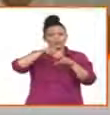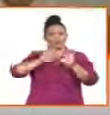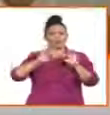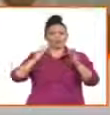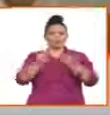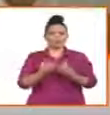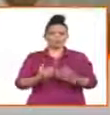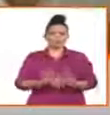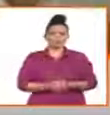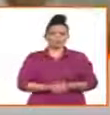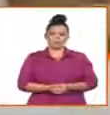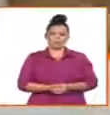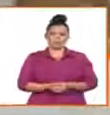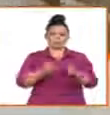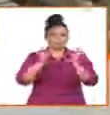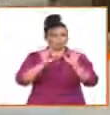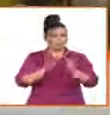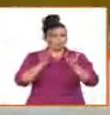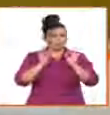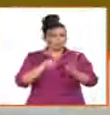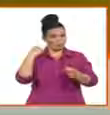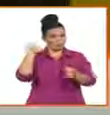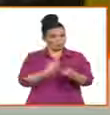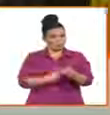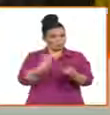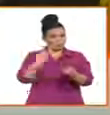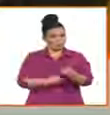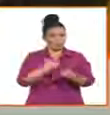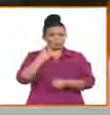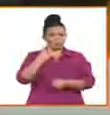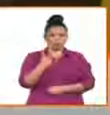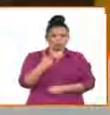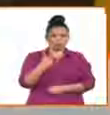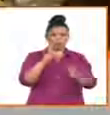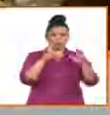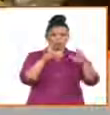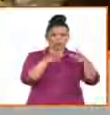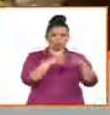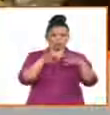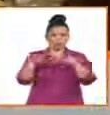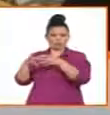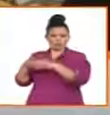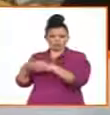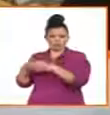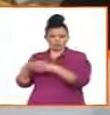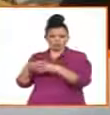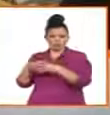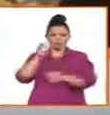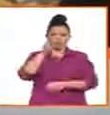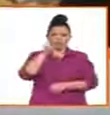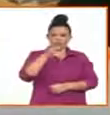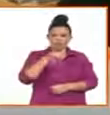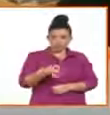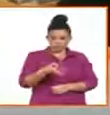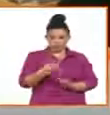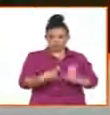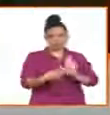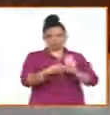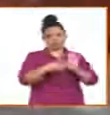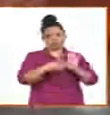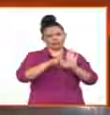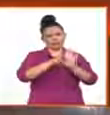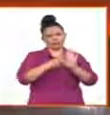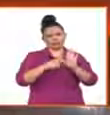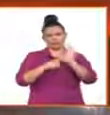tradicionalmente dos fuentes de filiación que han estado presentes en nuestras legislaciones, desde el